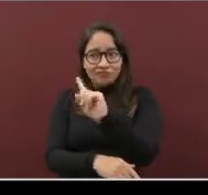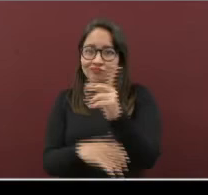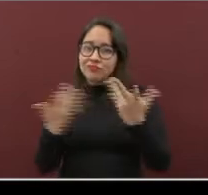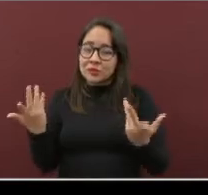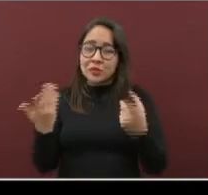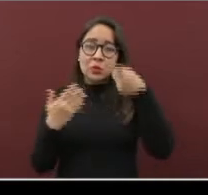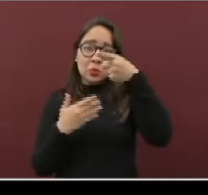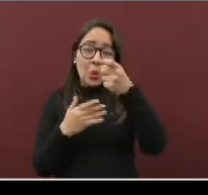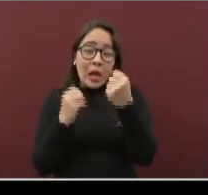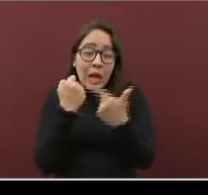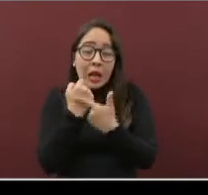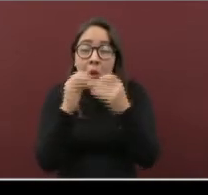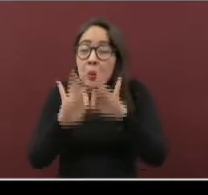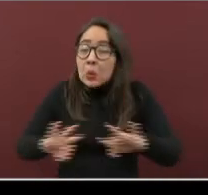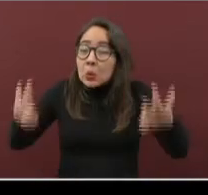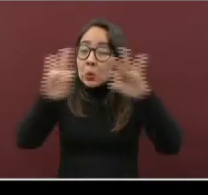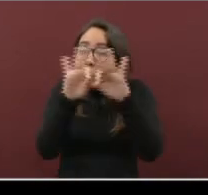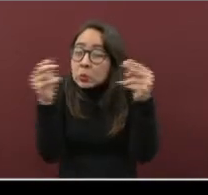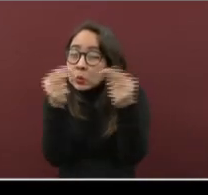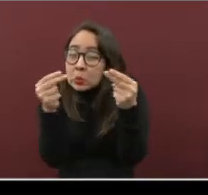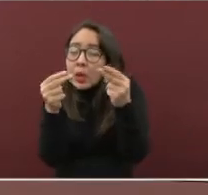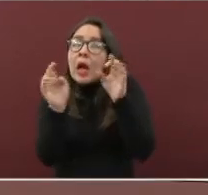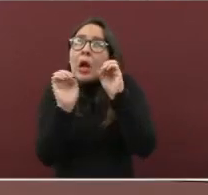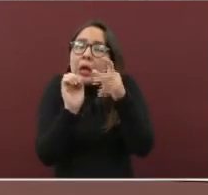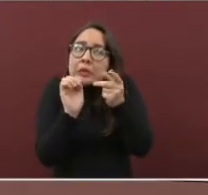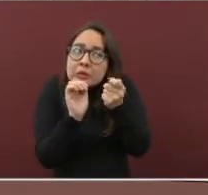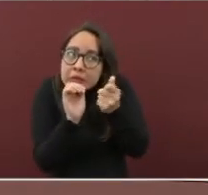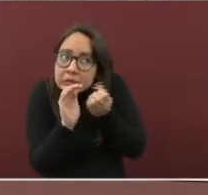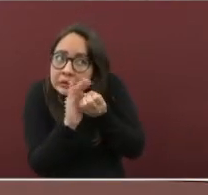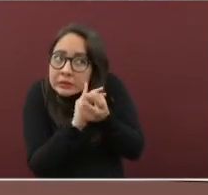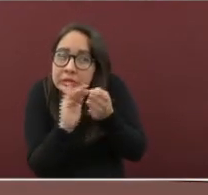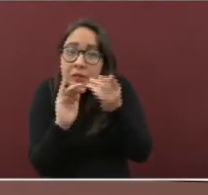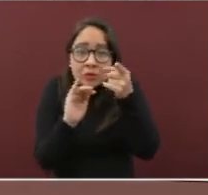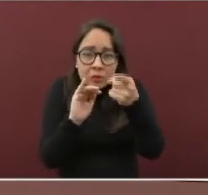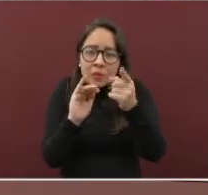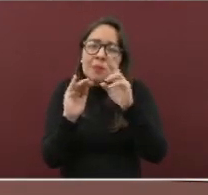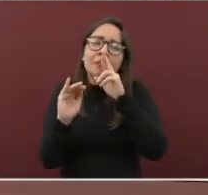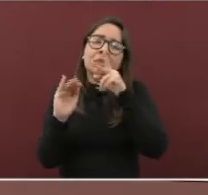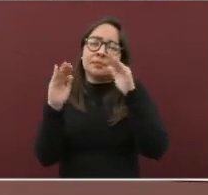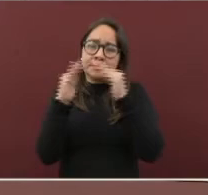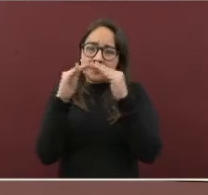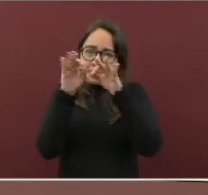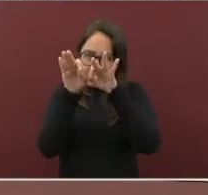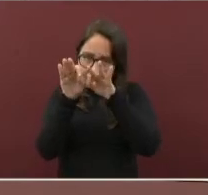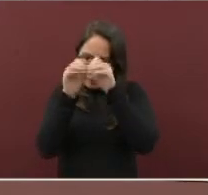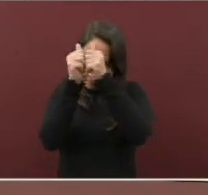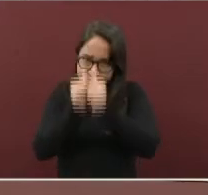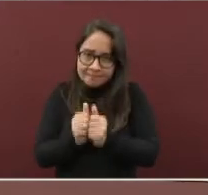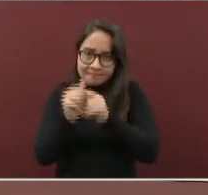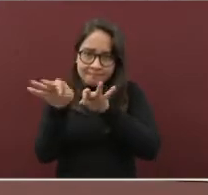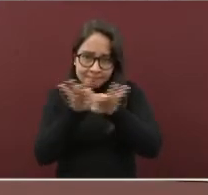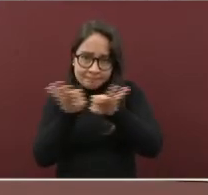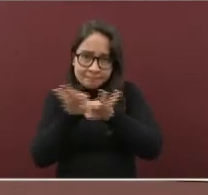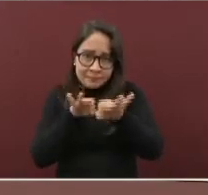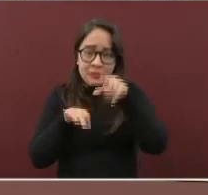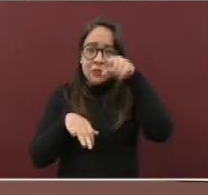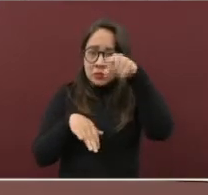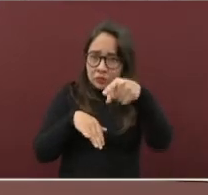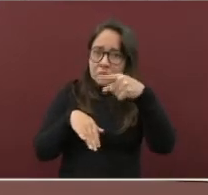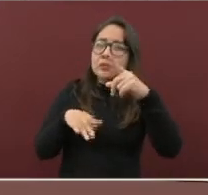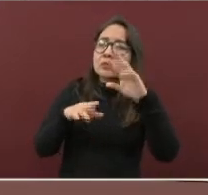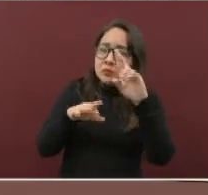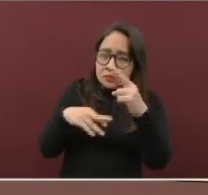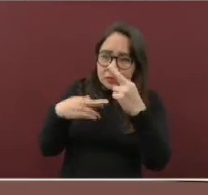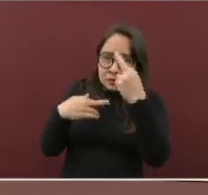estrictamente necesario y si su trabajo lo permite, trabaje desde casa. Si sale, recuerde usar bien el